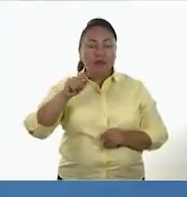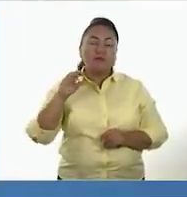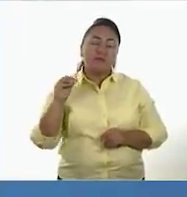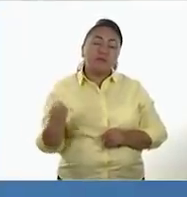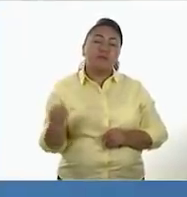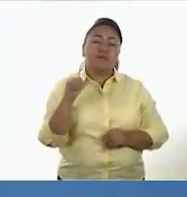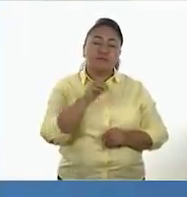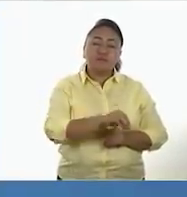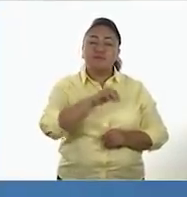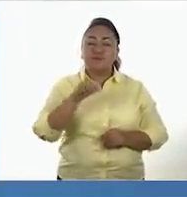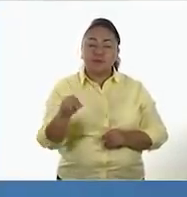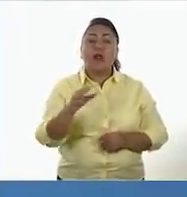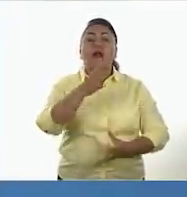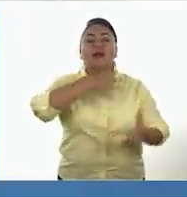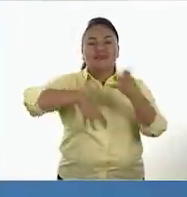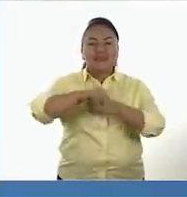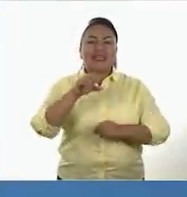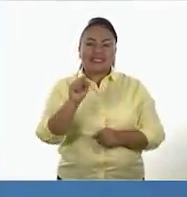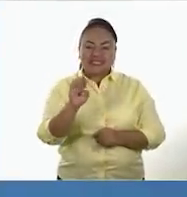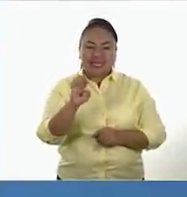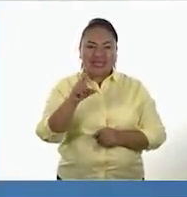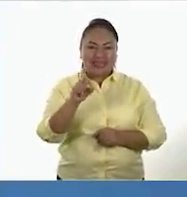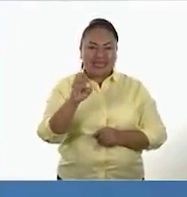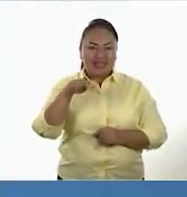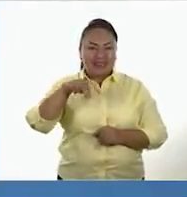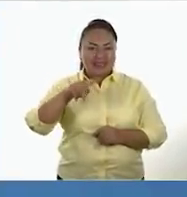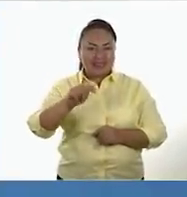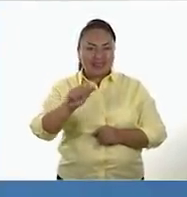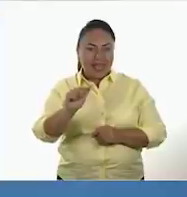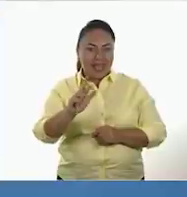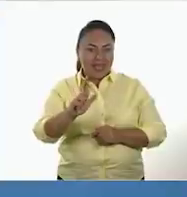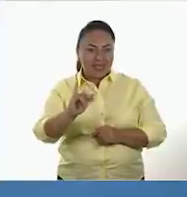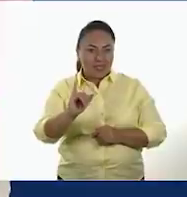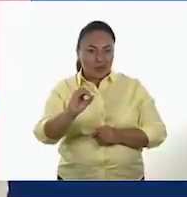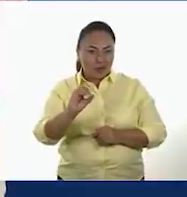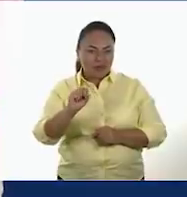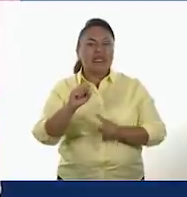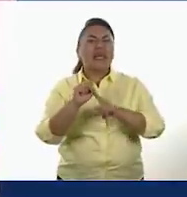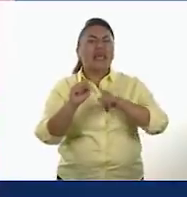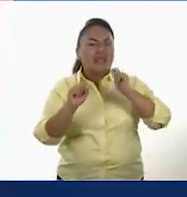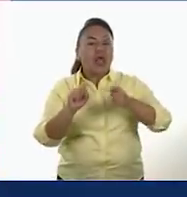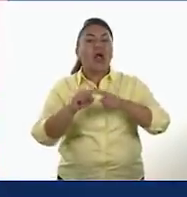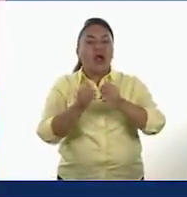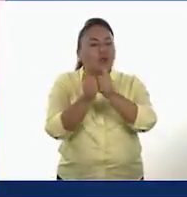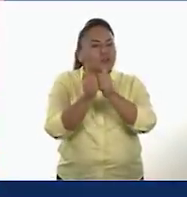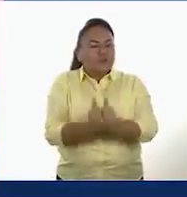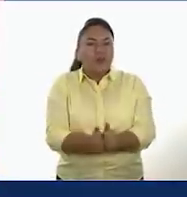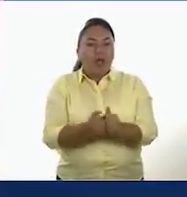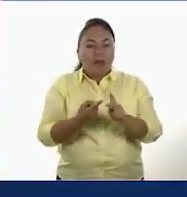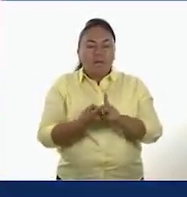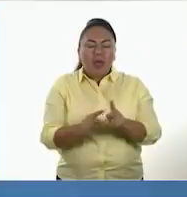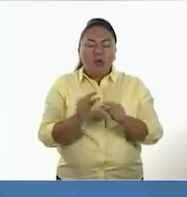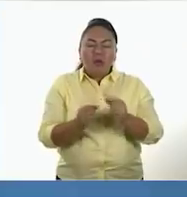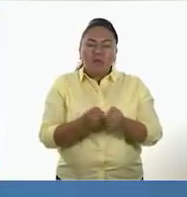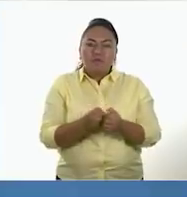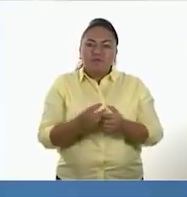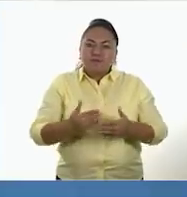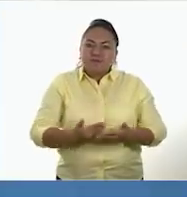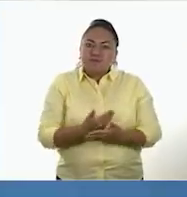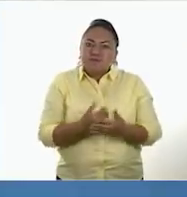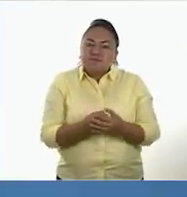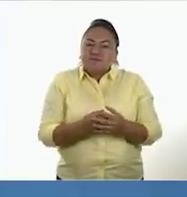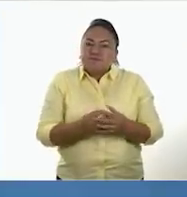Y los sedentarios ya empezaron a crear nuevas poblaciones, caseríos, que fueron poco a poco